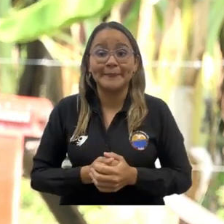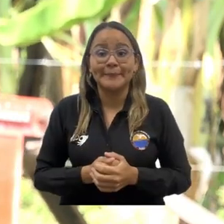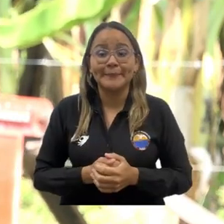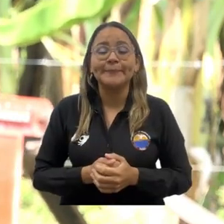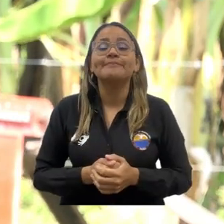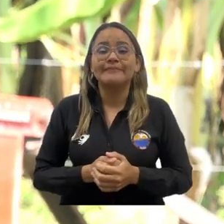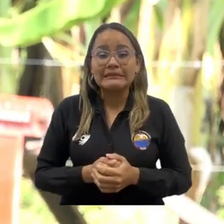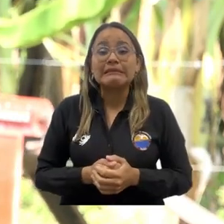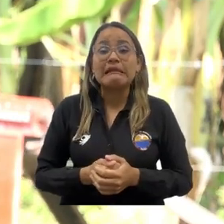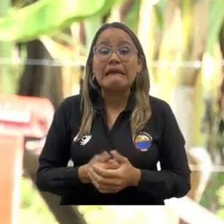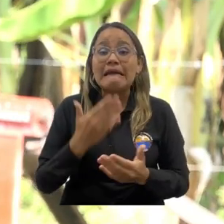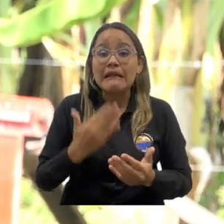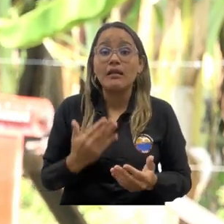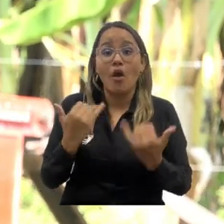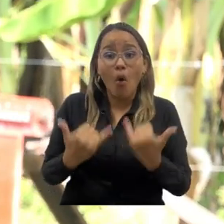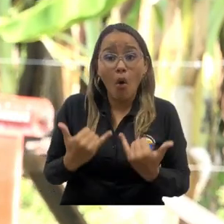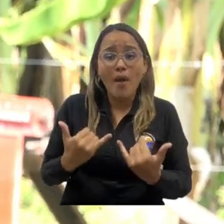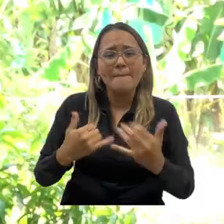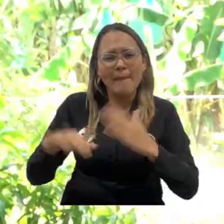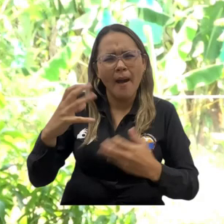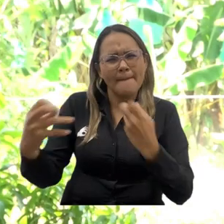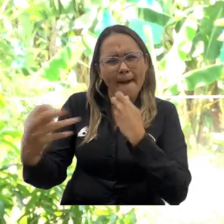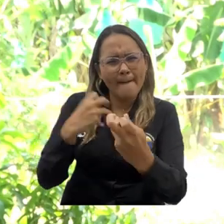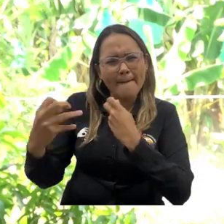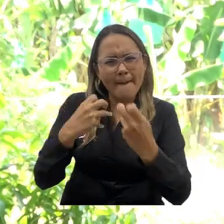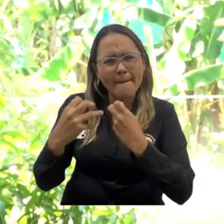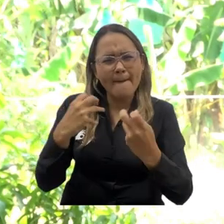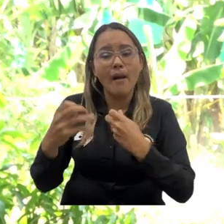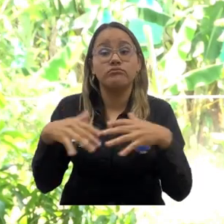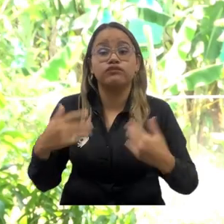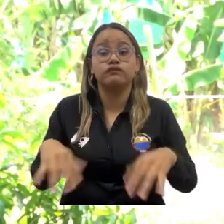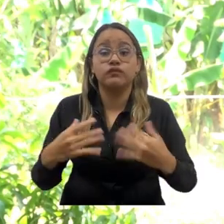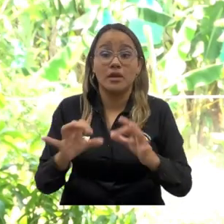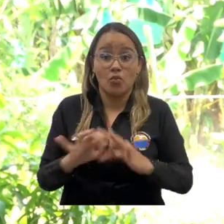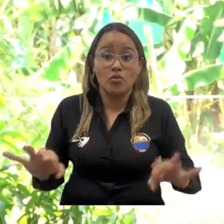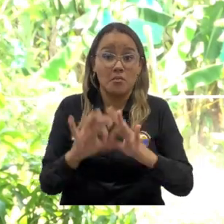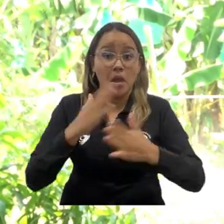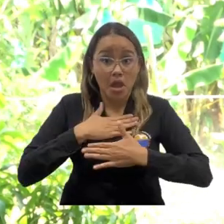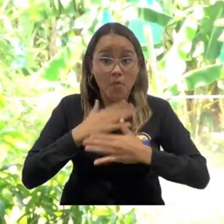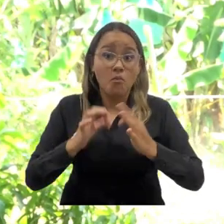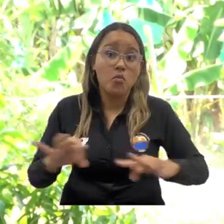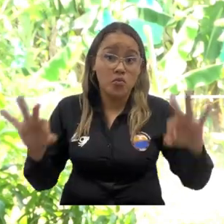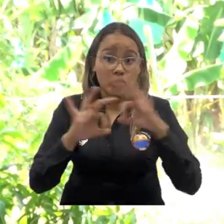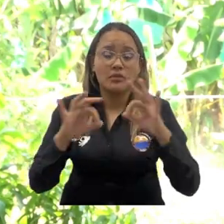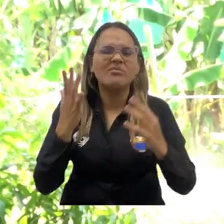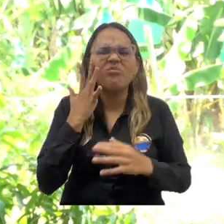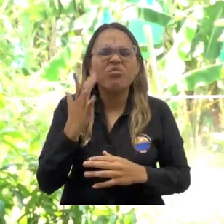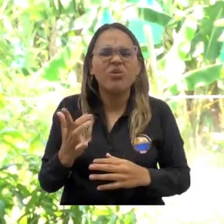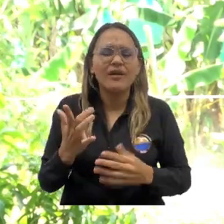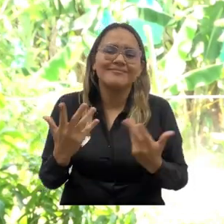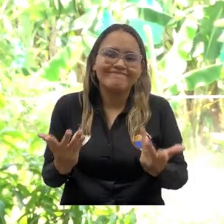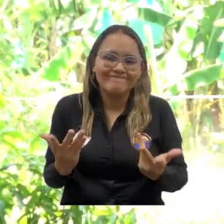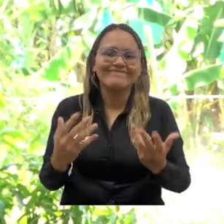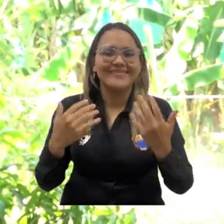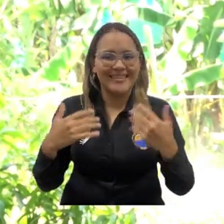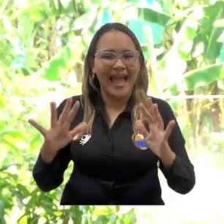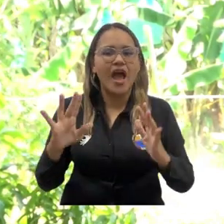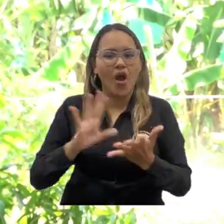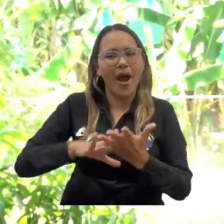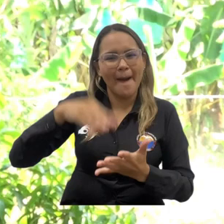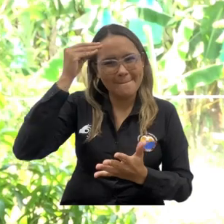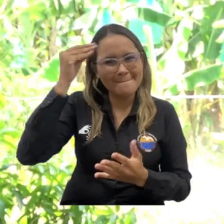aprendido, corregir a ciertas personas. Que la charla de hoy fue una charla muy importante, para mí fue importante,